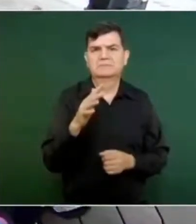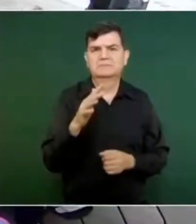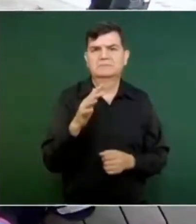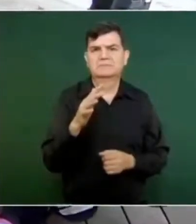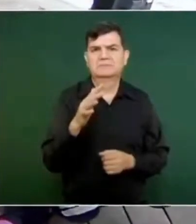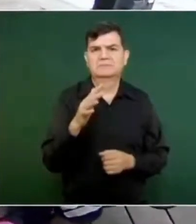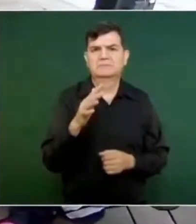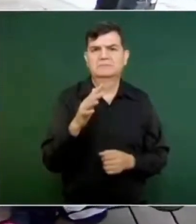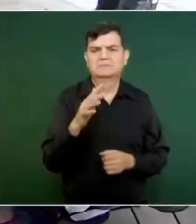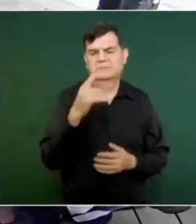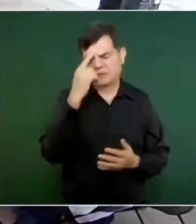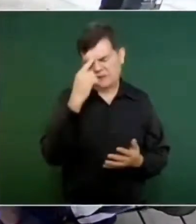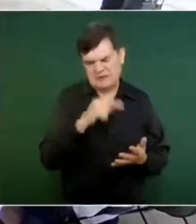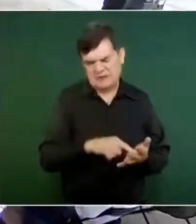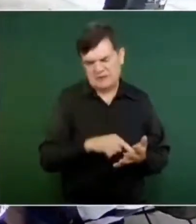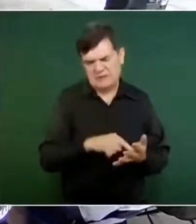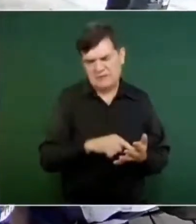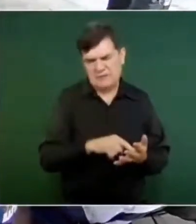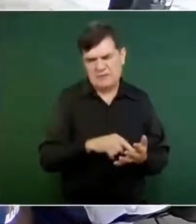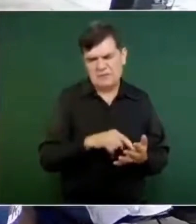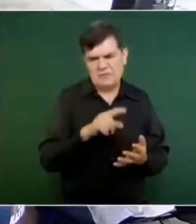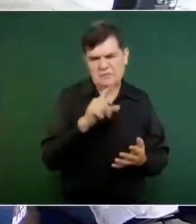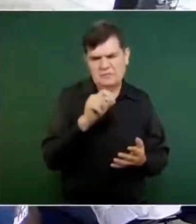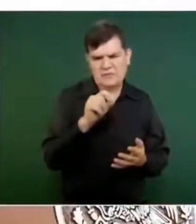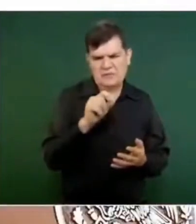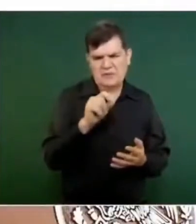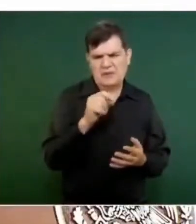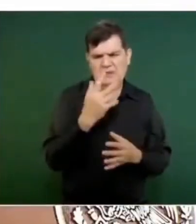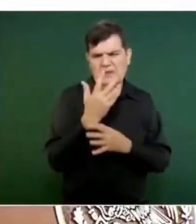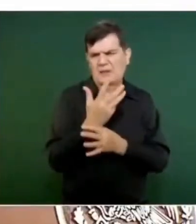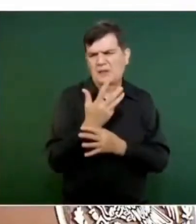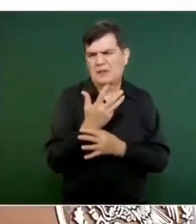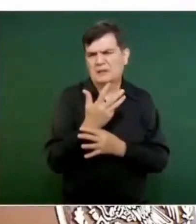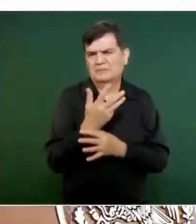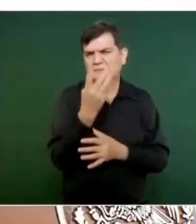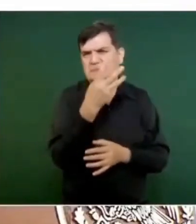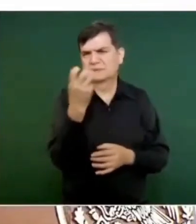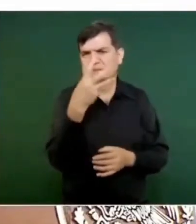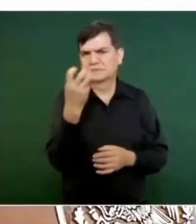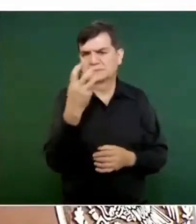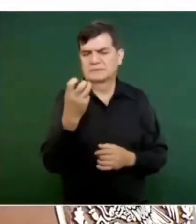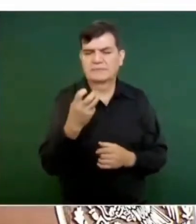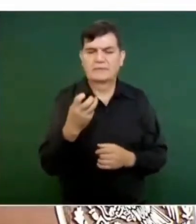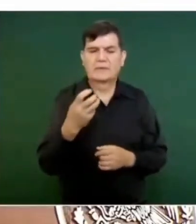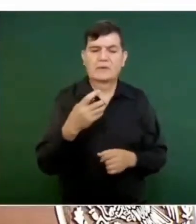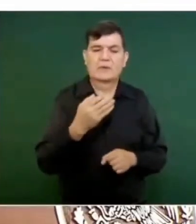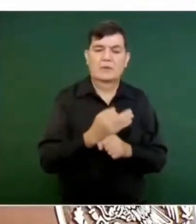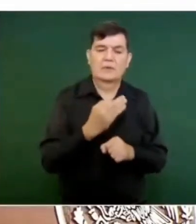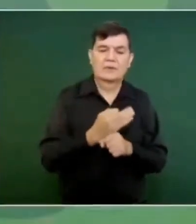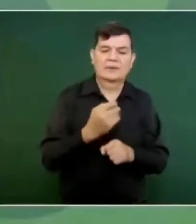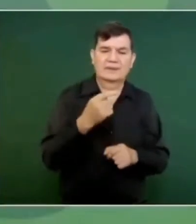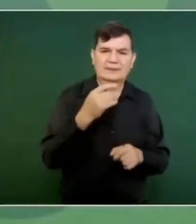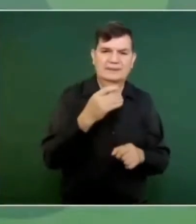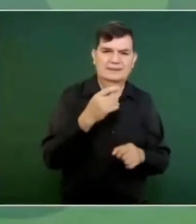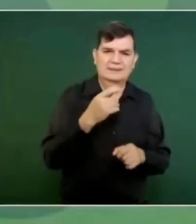Creo que fue el 20, como 300 dijimos. Y ya llevamos 127